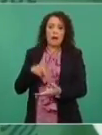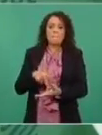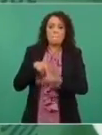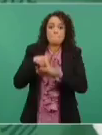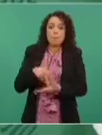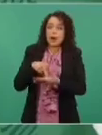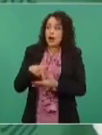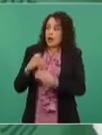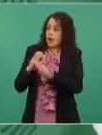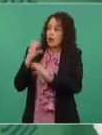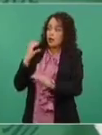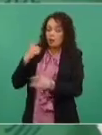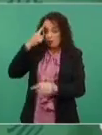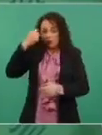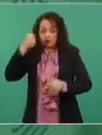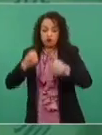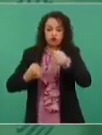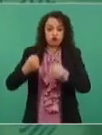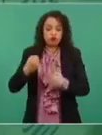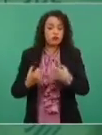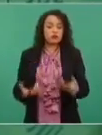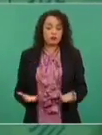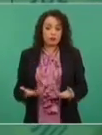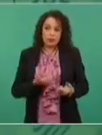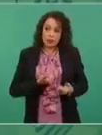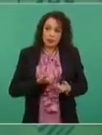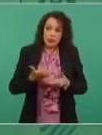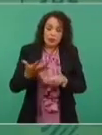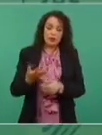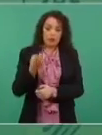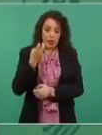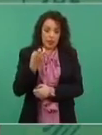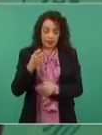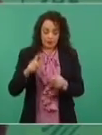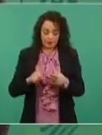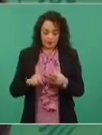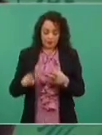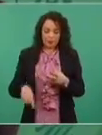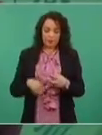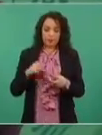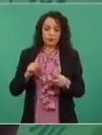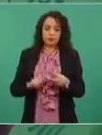situación física,